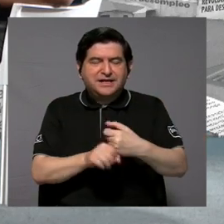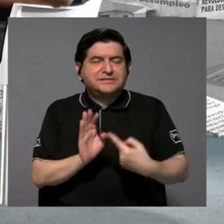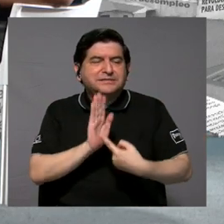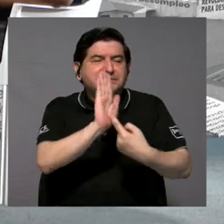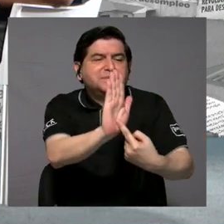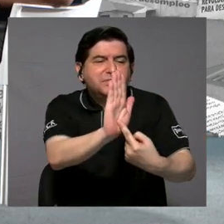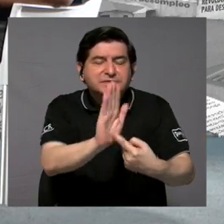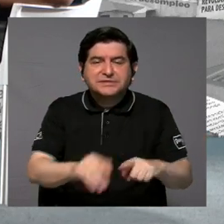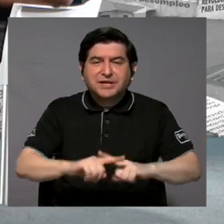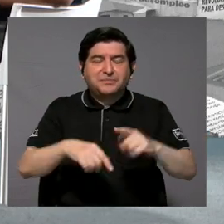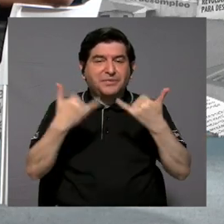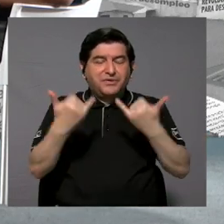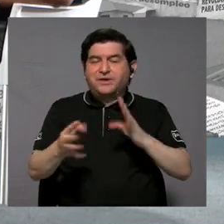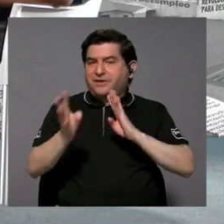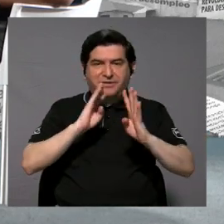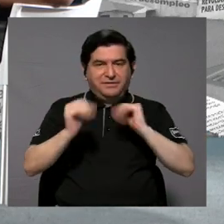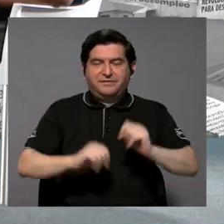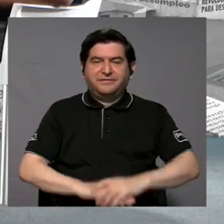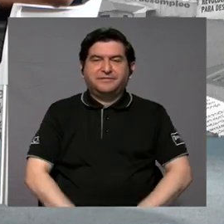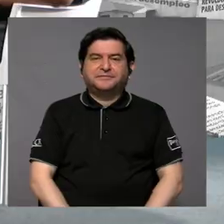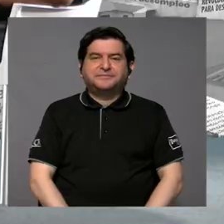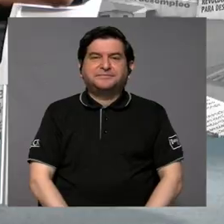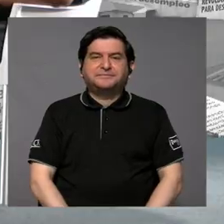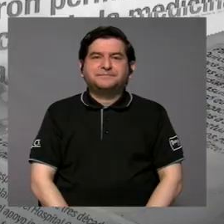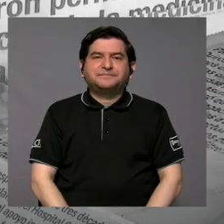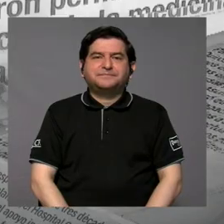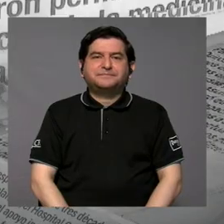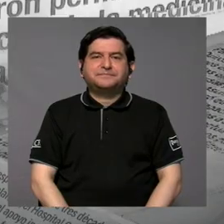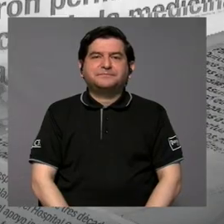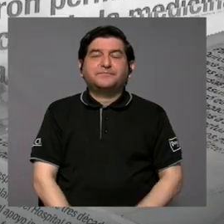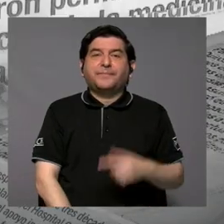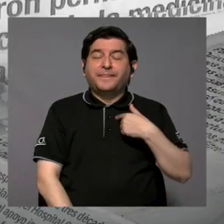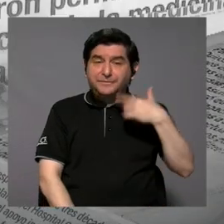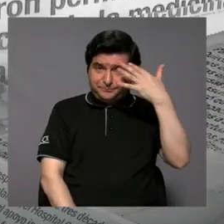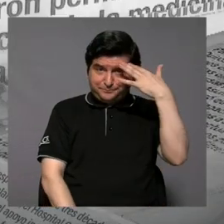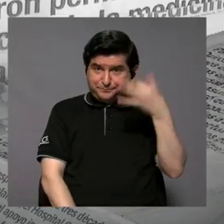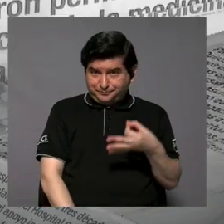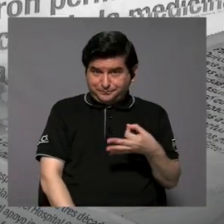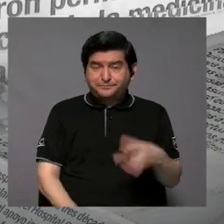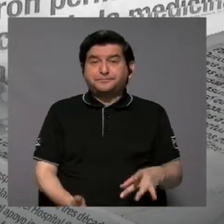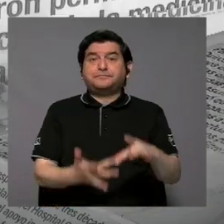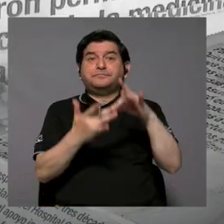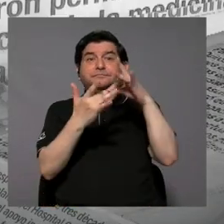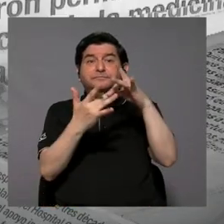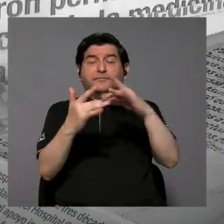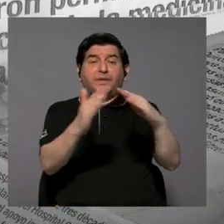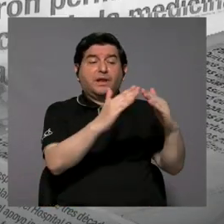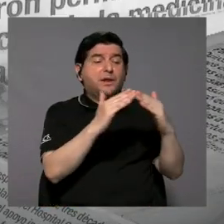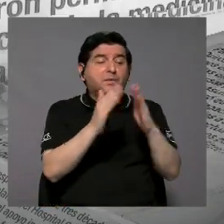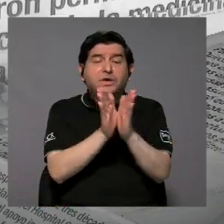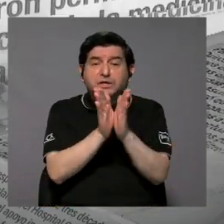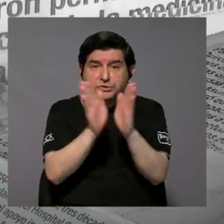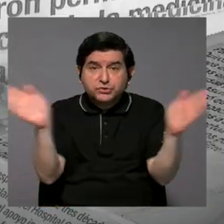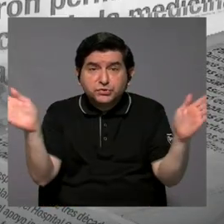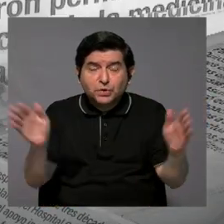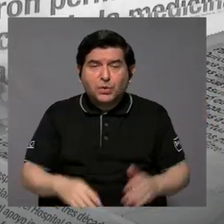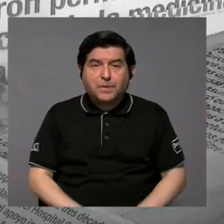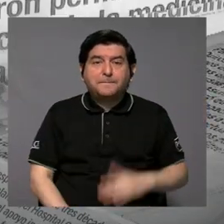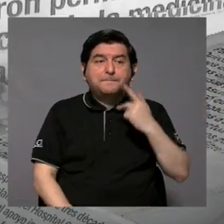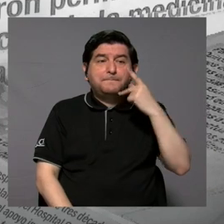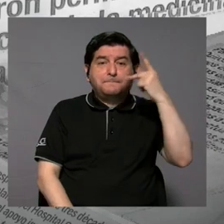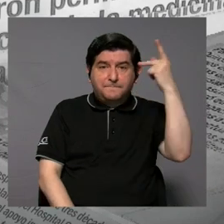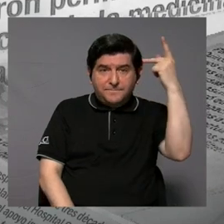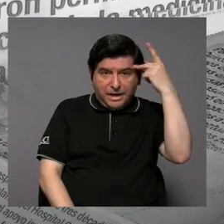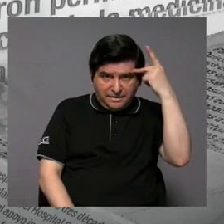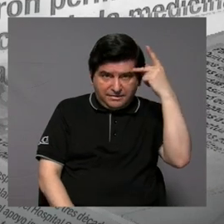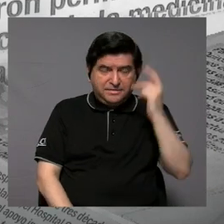señalamientos y que tal vez no hemos tocado en el programa. Bueno, yo creo que, sobre todo para la población general, para los